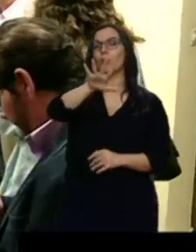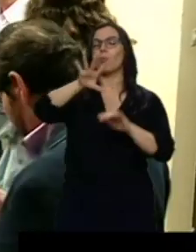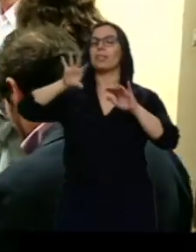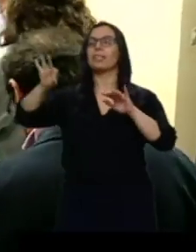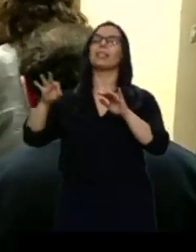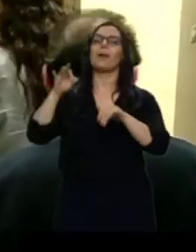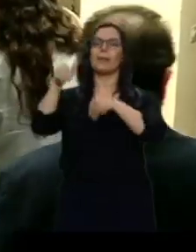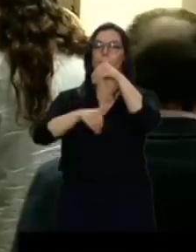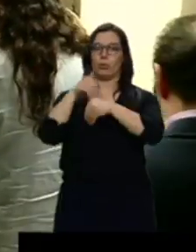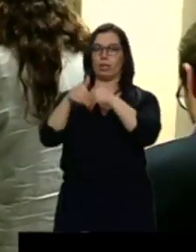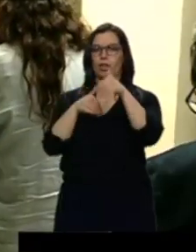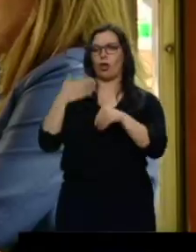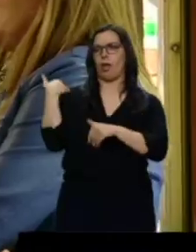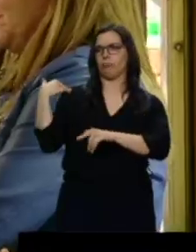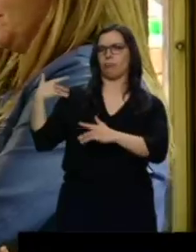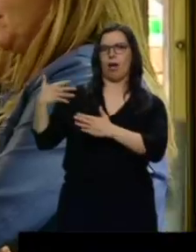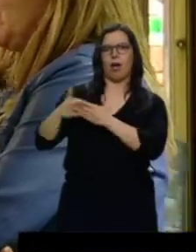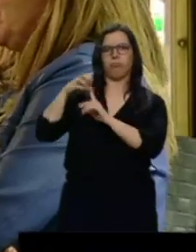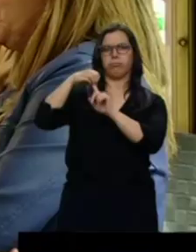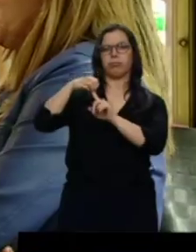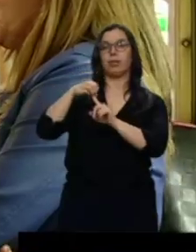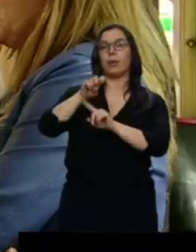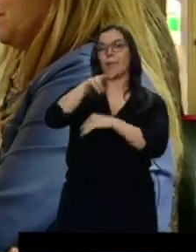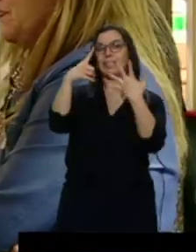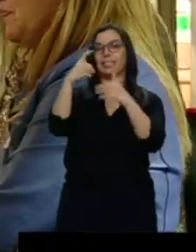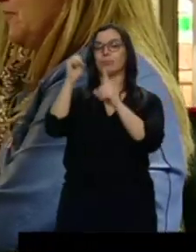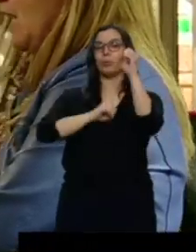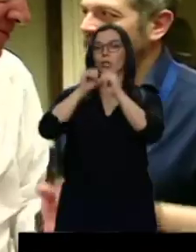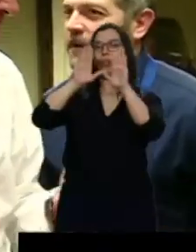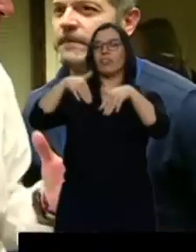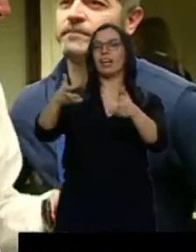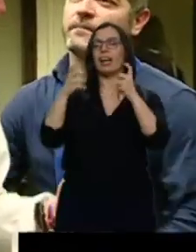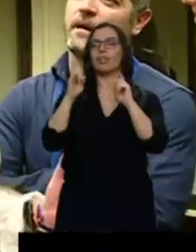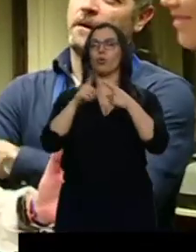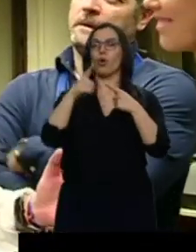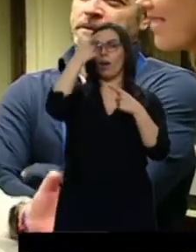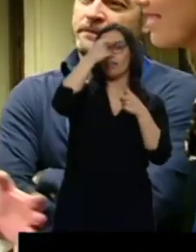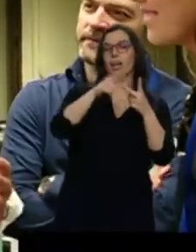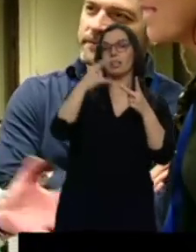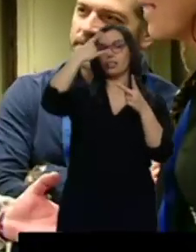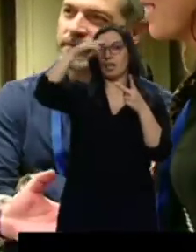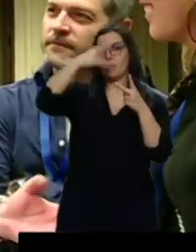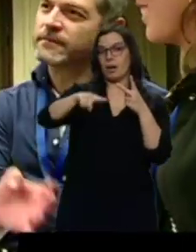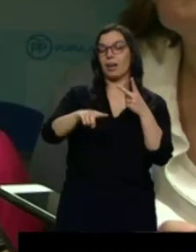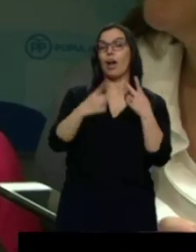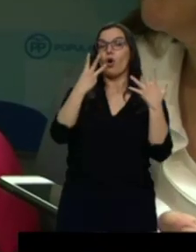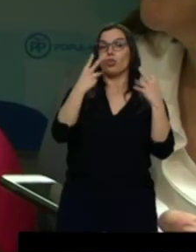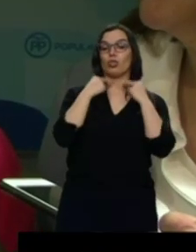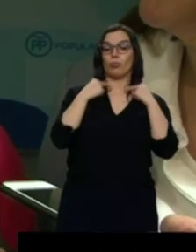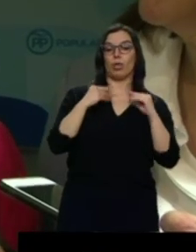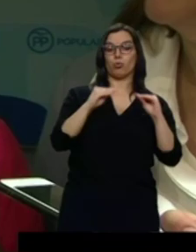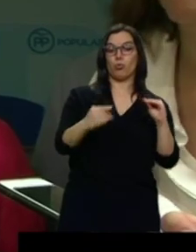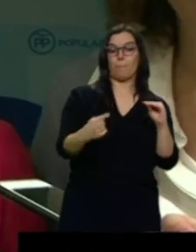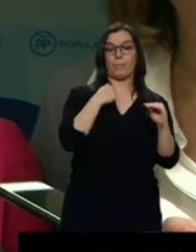tradicional. Con algo más del 26%, solo logra la victoria en Ávila y Salamanca y cede ocho escaños a Ciudadanos y a Vox. Hay que